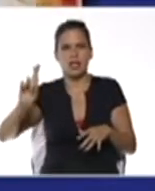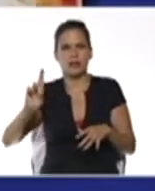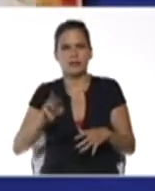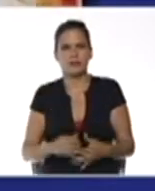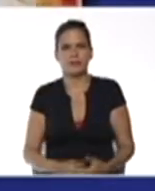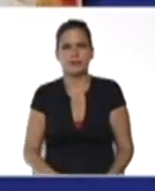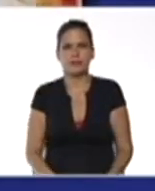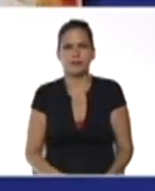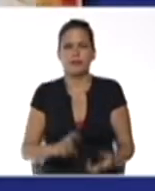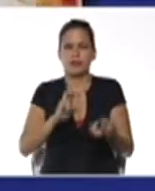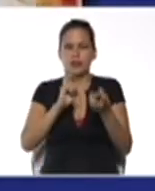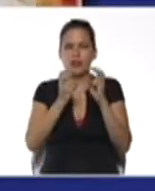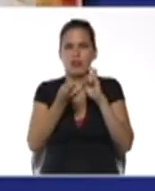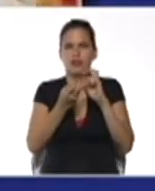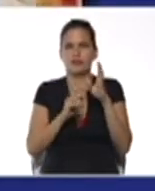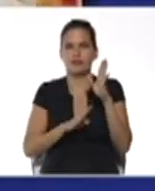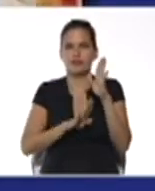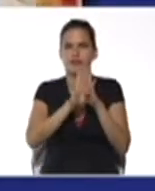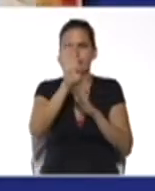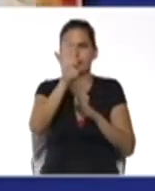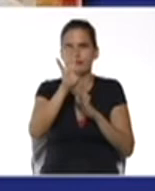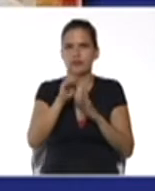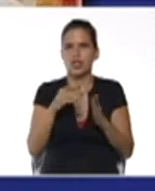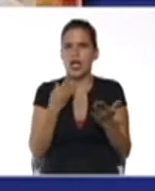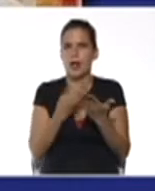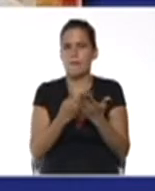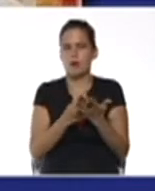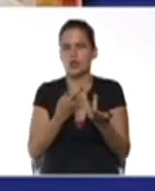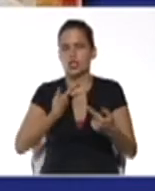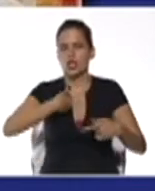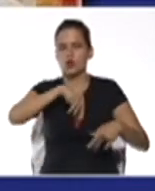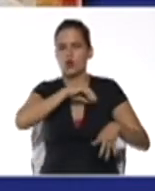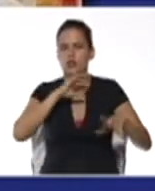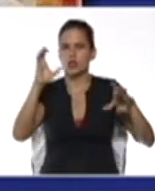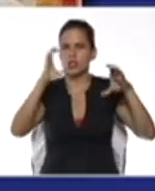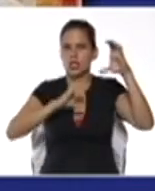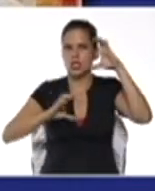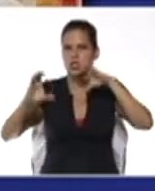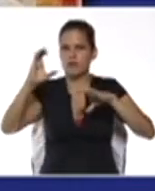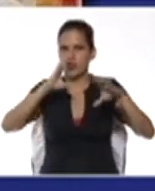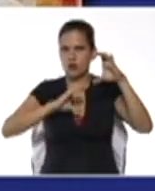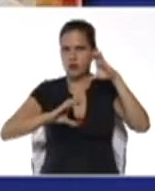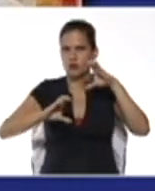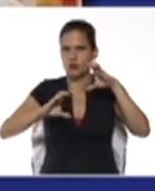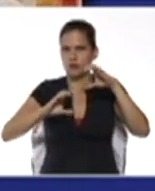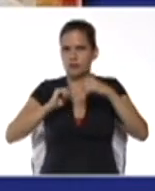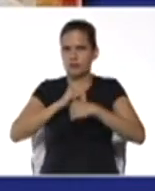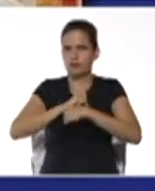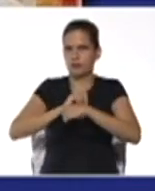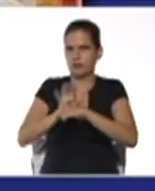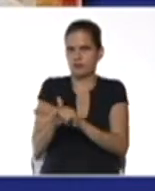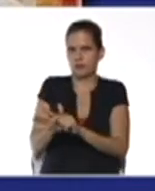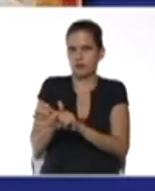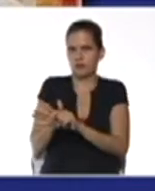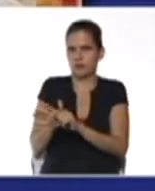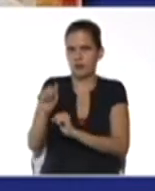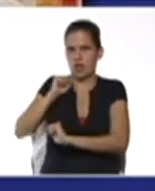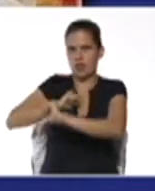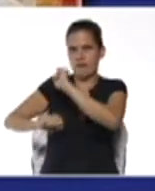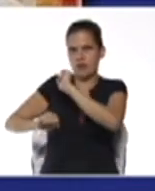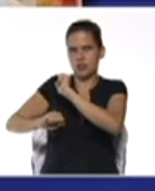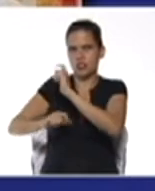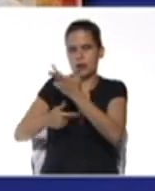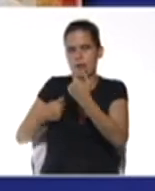El tema generador, aportes de nuestros científicos, en la inmunización, ante el COVID-19,